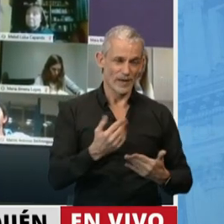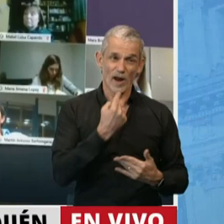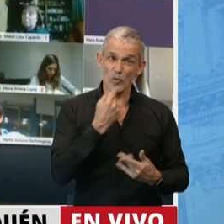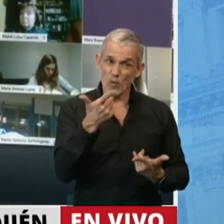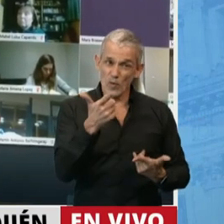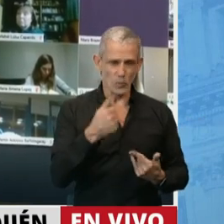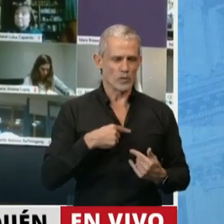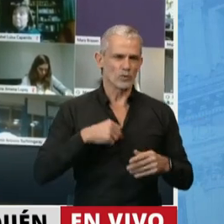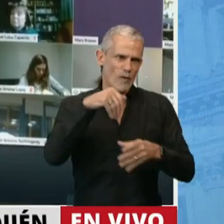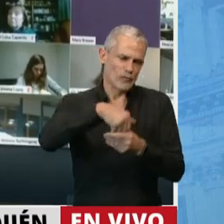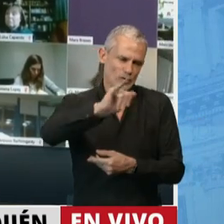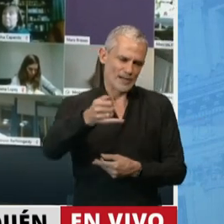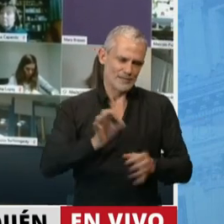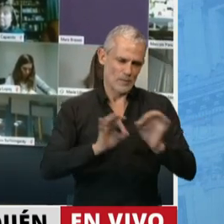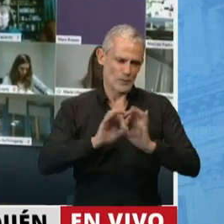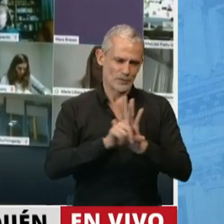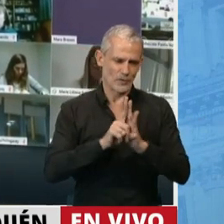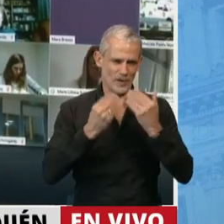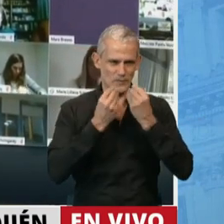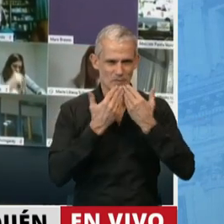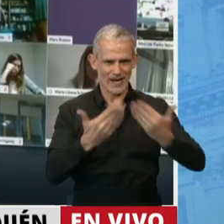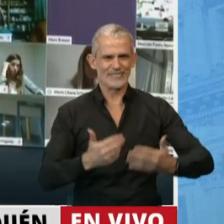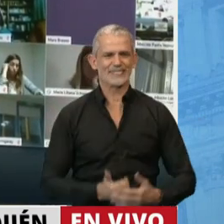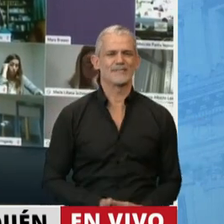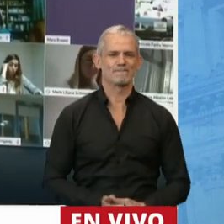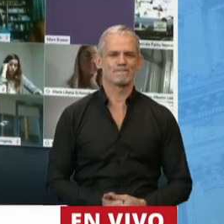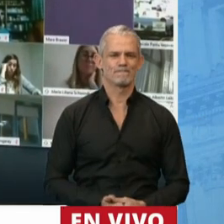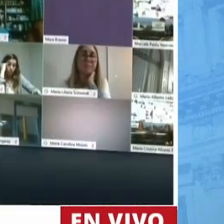a dudas voy a acompañar este proyecto. Muchas gracias, señor presidente.